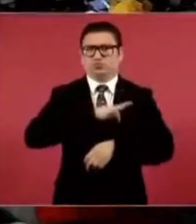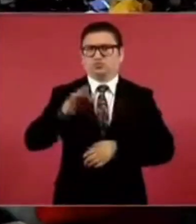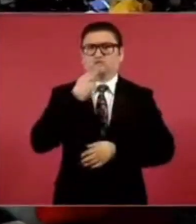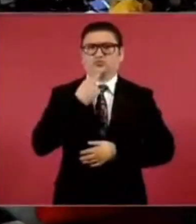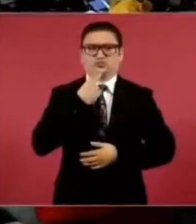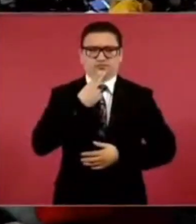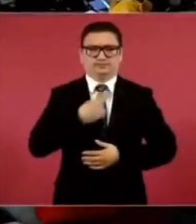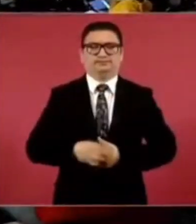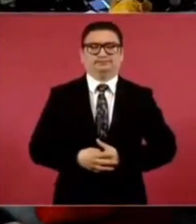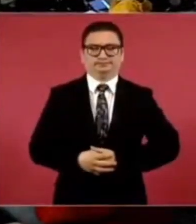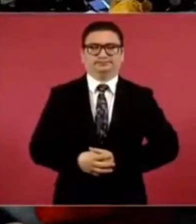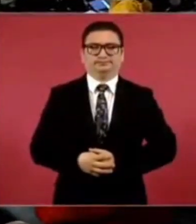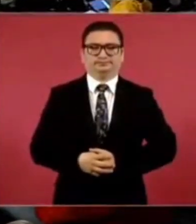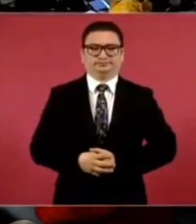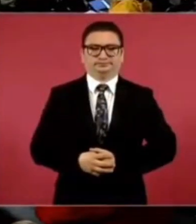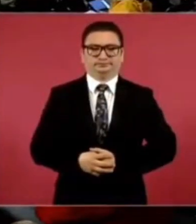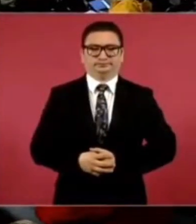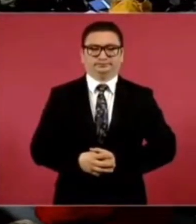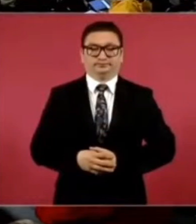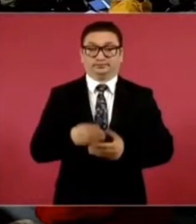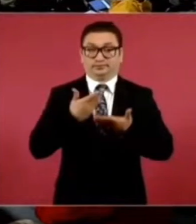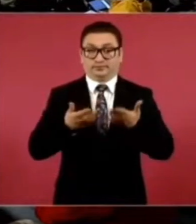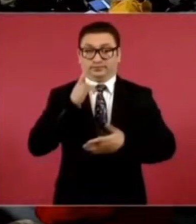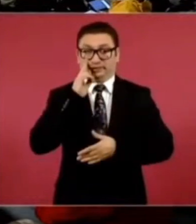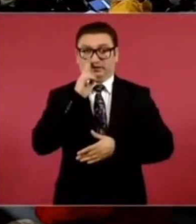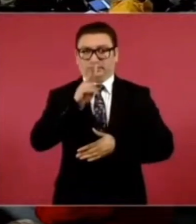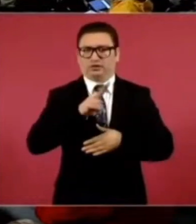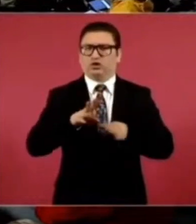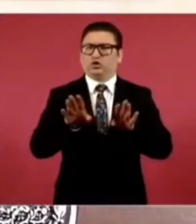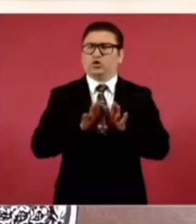y ahora van a ver las líneas.